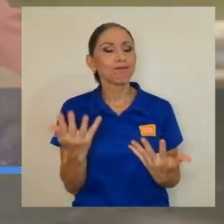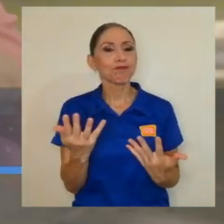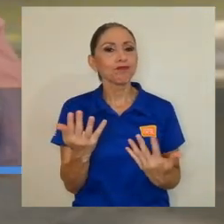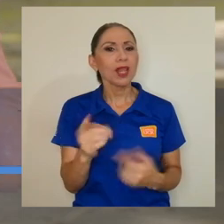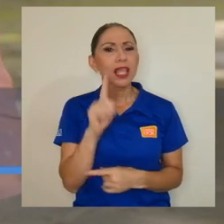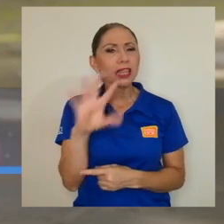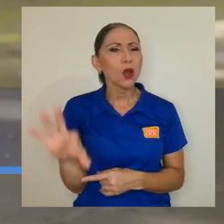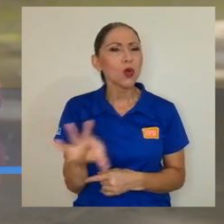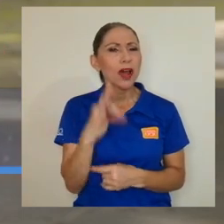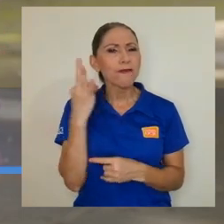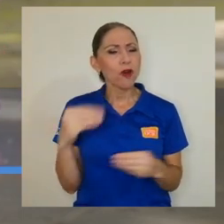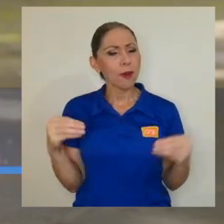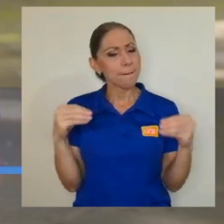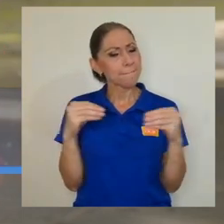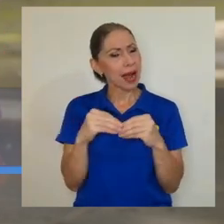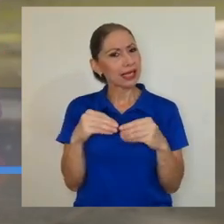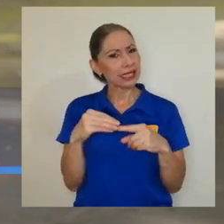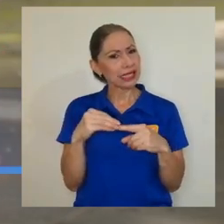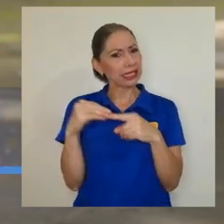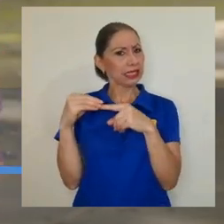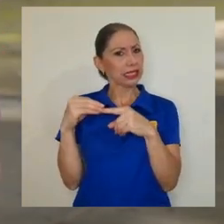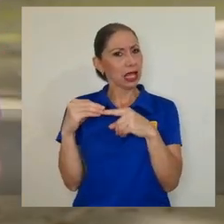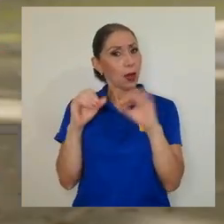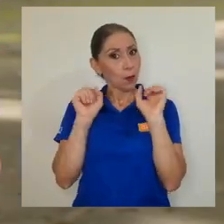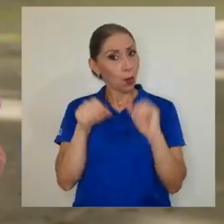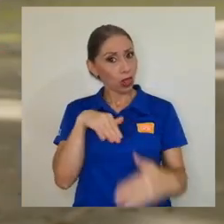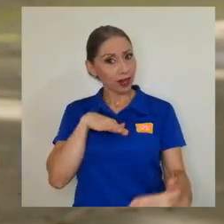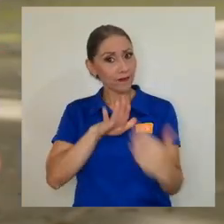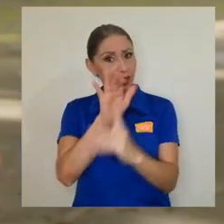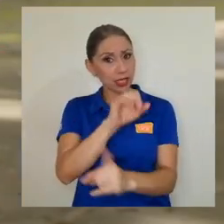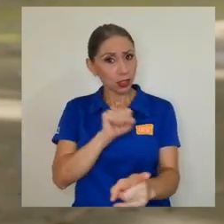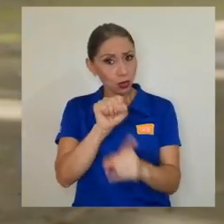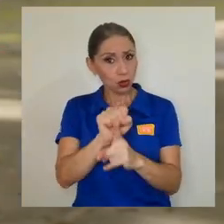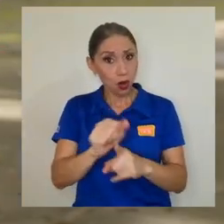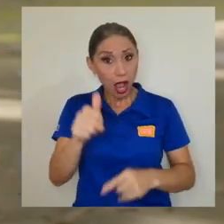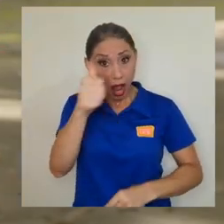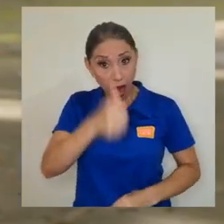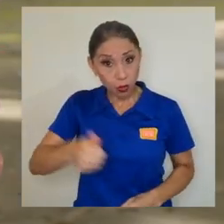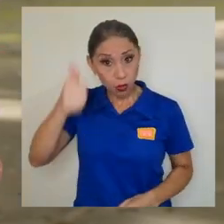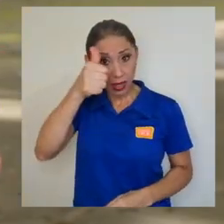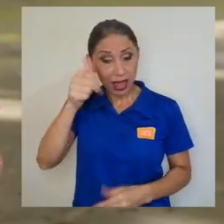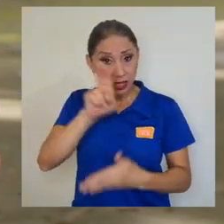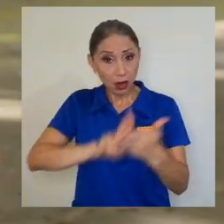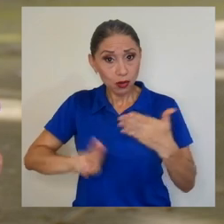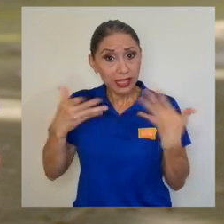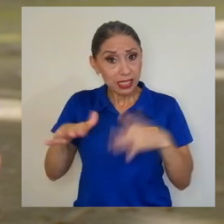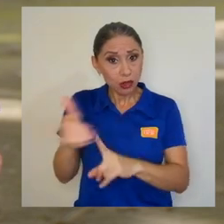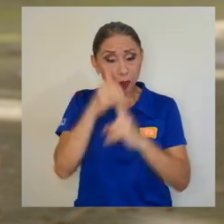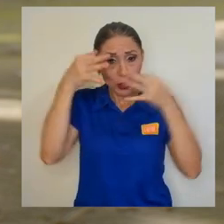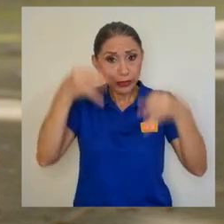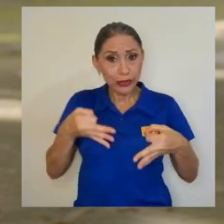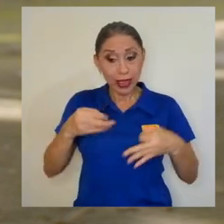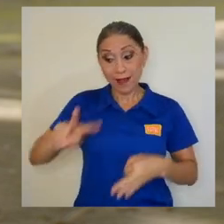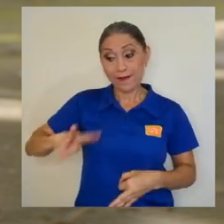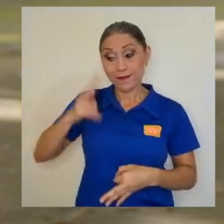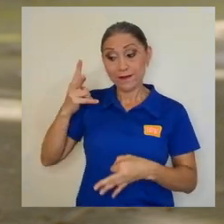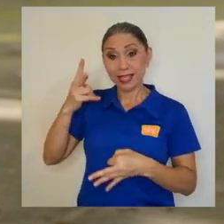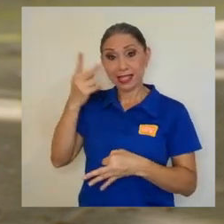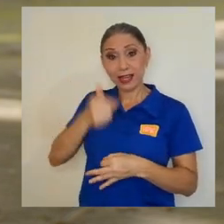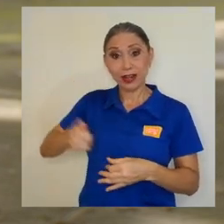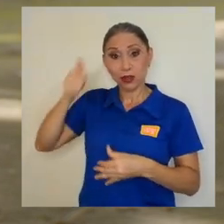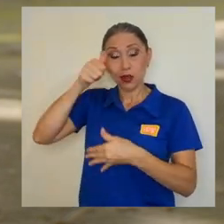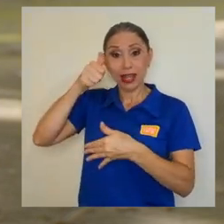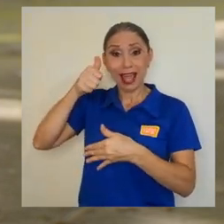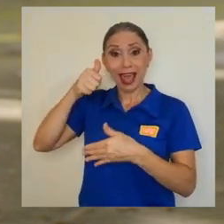forma un poco más estructurada y elaborada esta situación, las autoridades de la universidad han tomado medidas, la Vicerrectoría de Vida Estudiantil, a la la